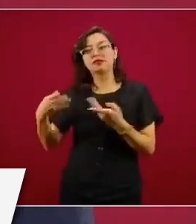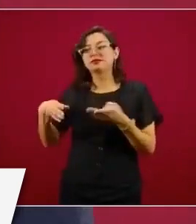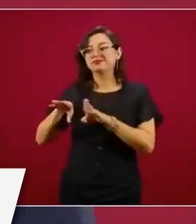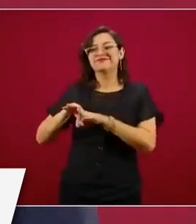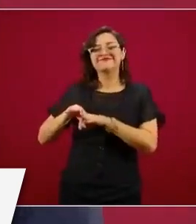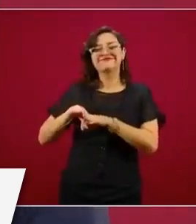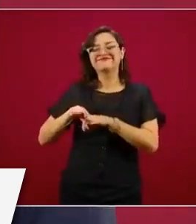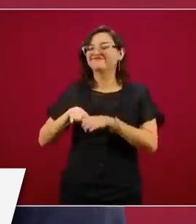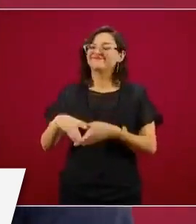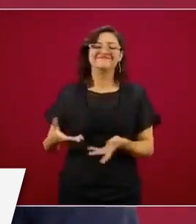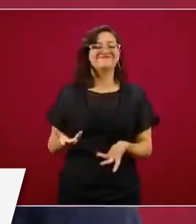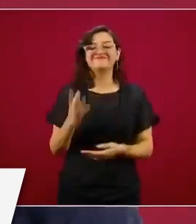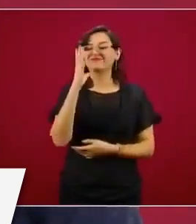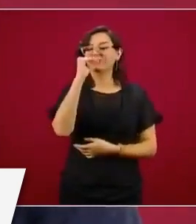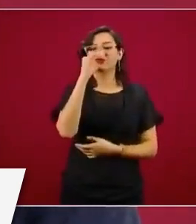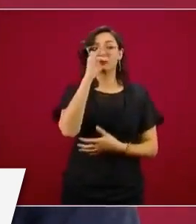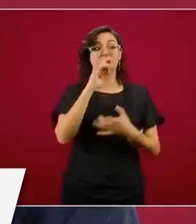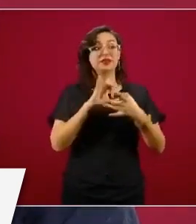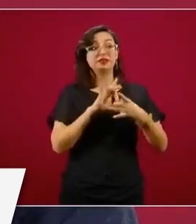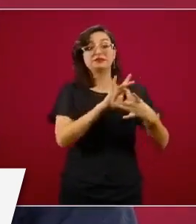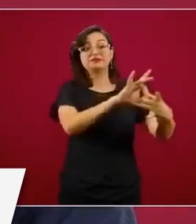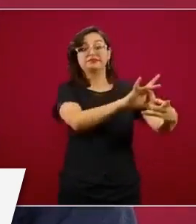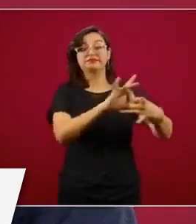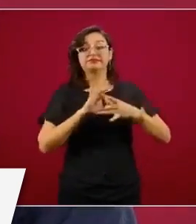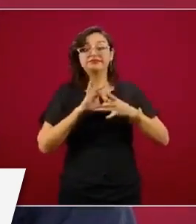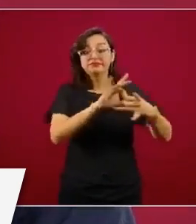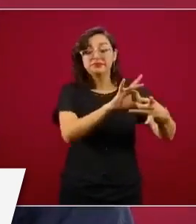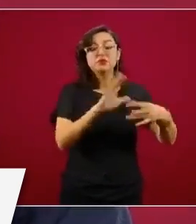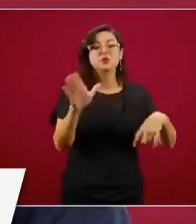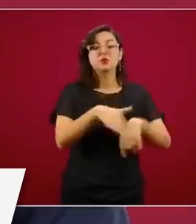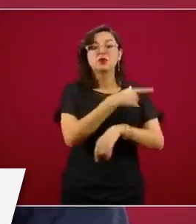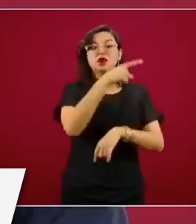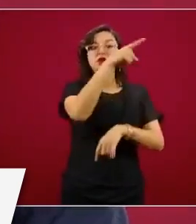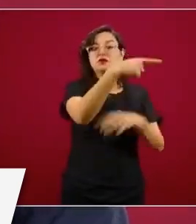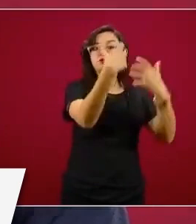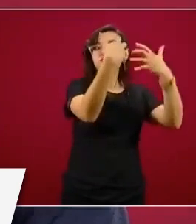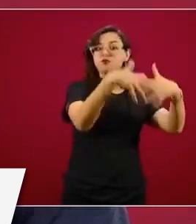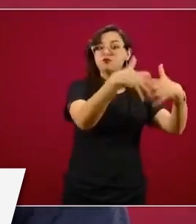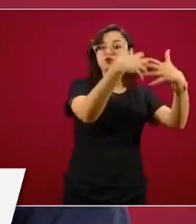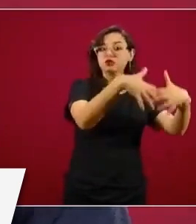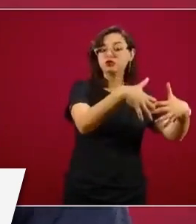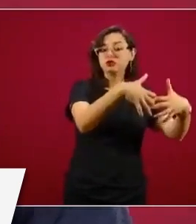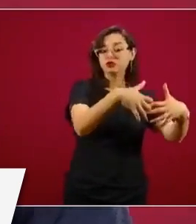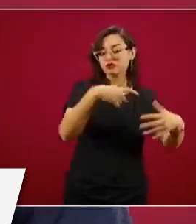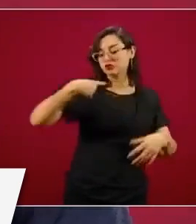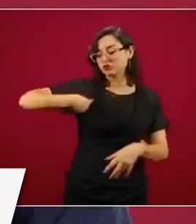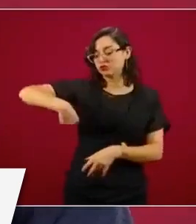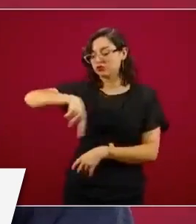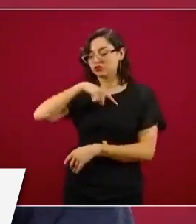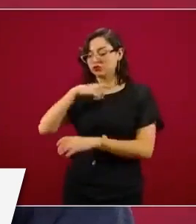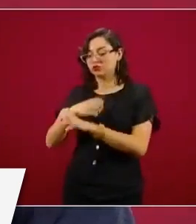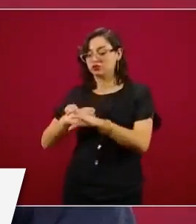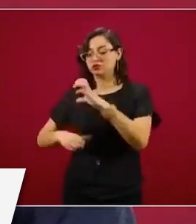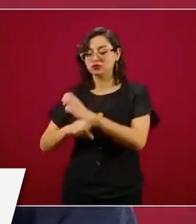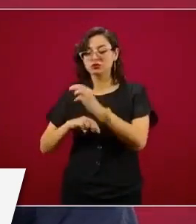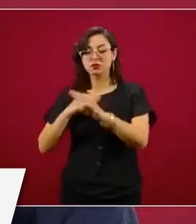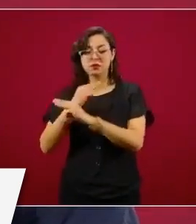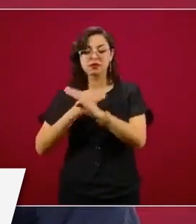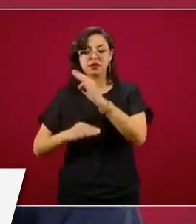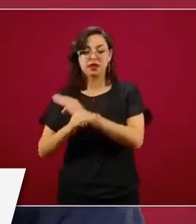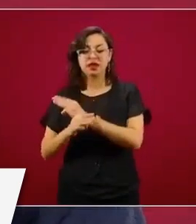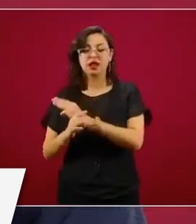mexicanas que abastecen de ciertos productos.